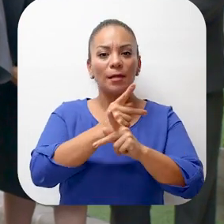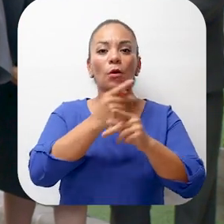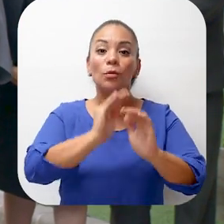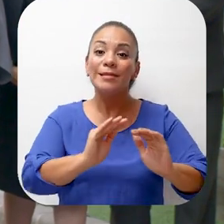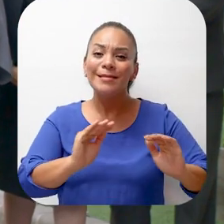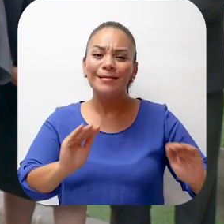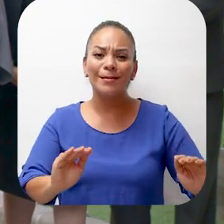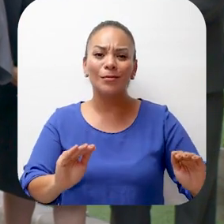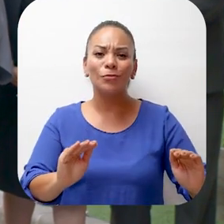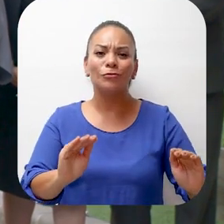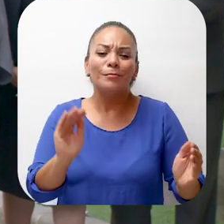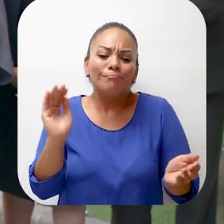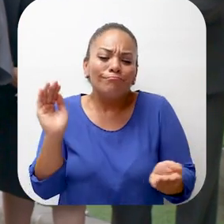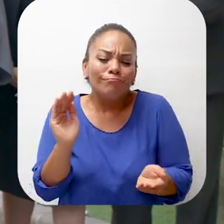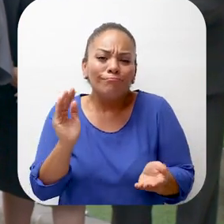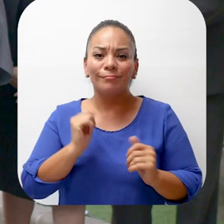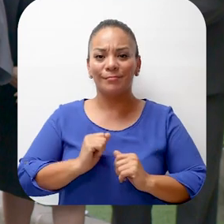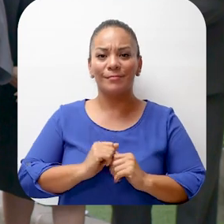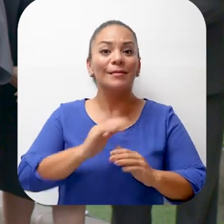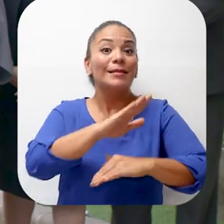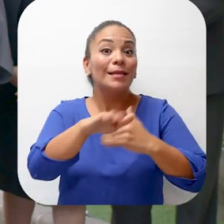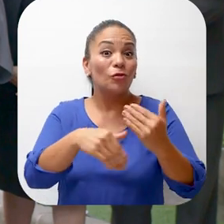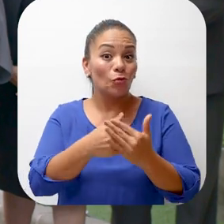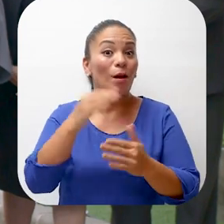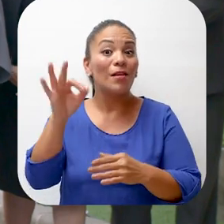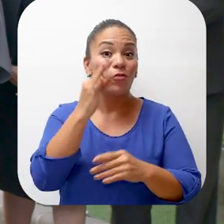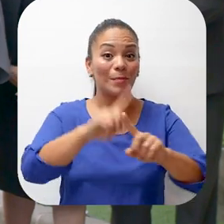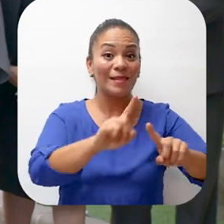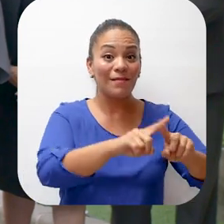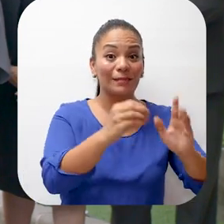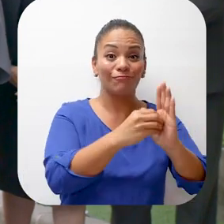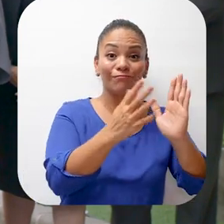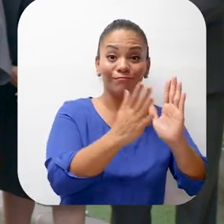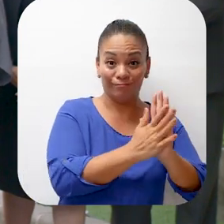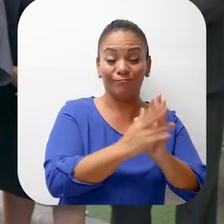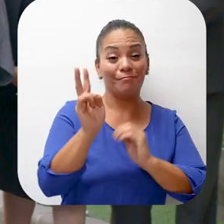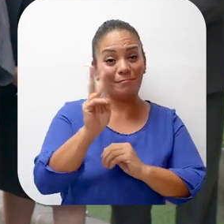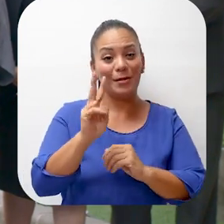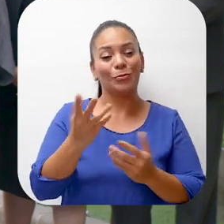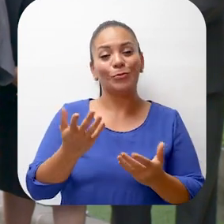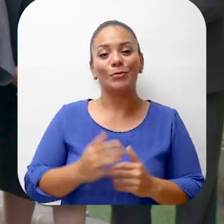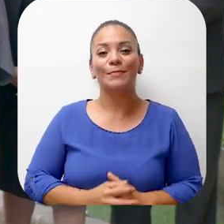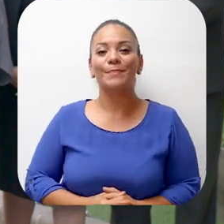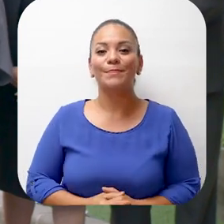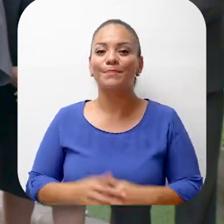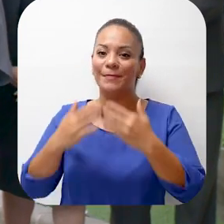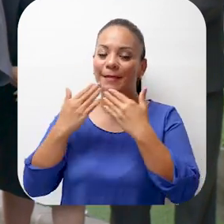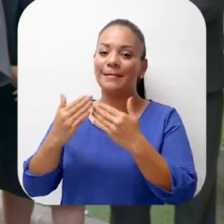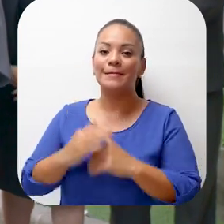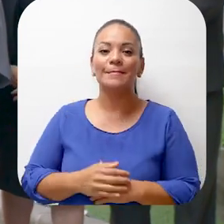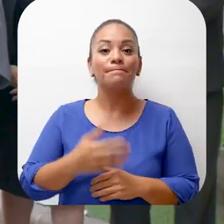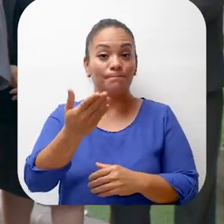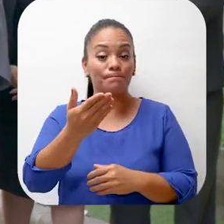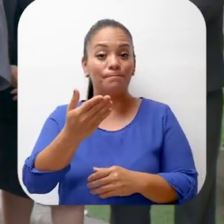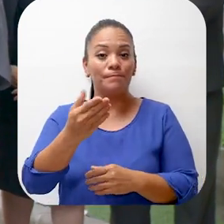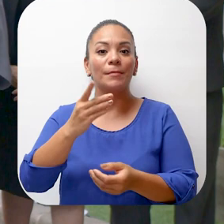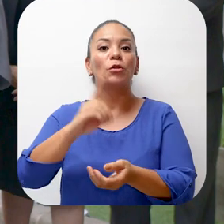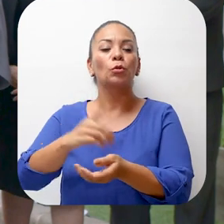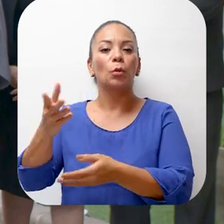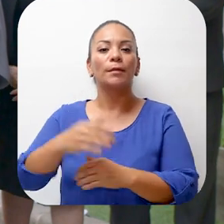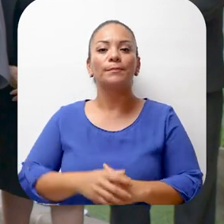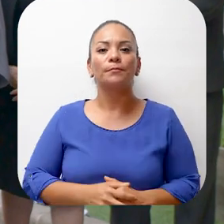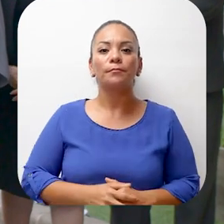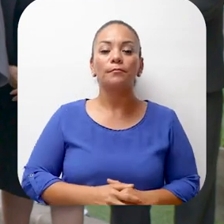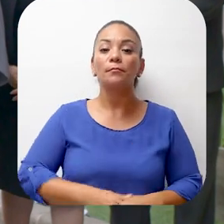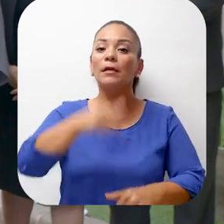niño pequeño de los vehículos que llevan el virus a casa en su nariz. Muchas gracias. Doctora, ministra.